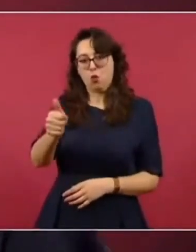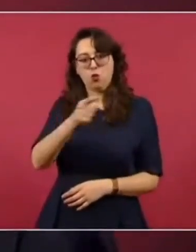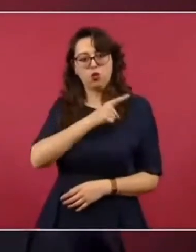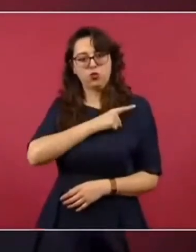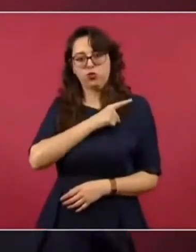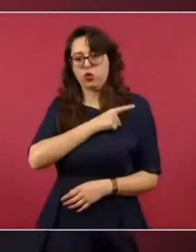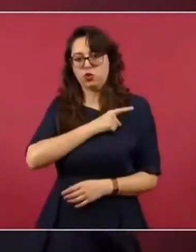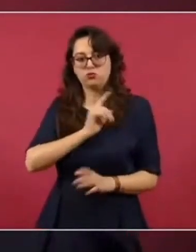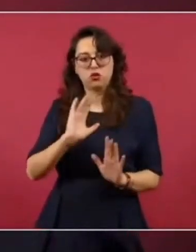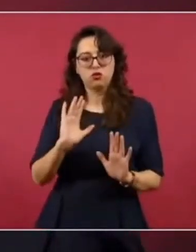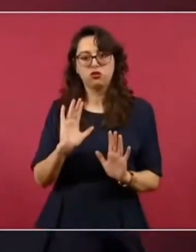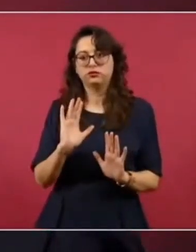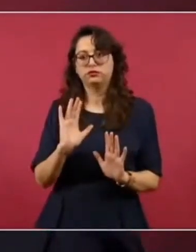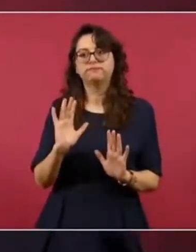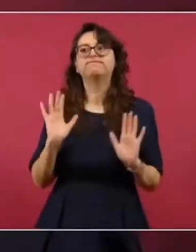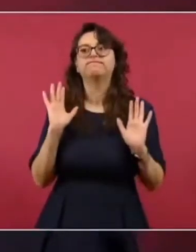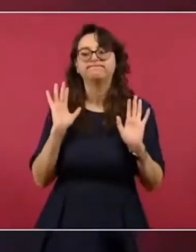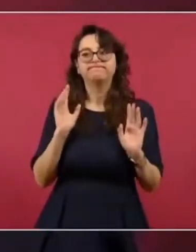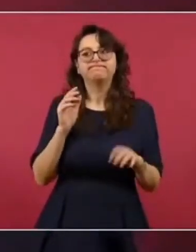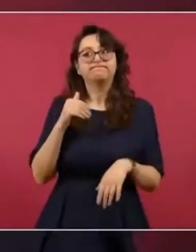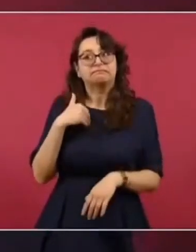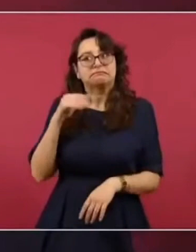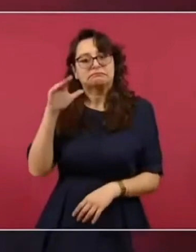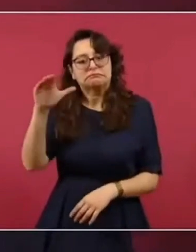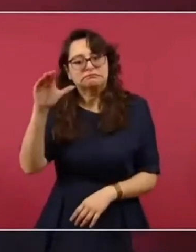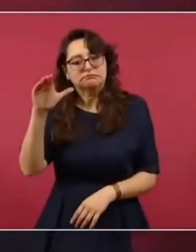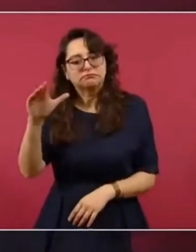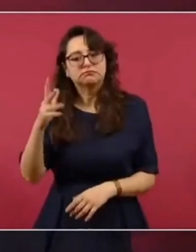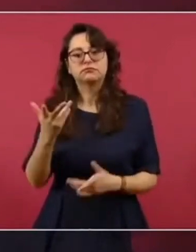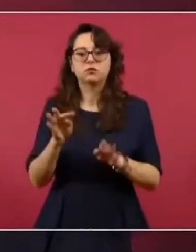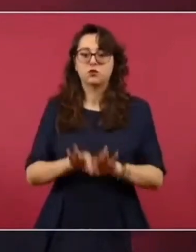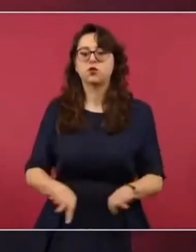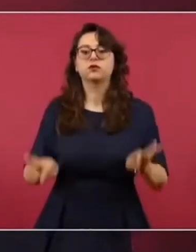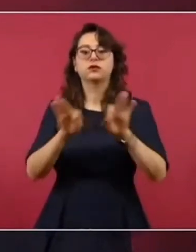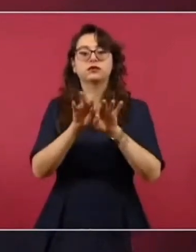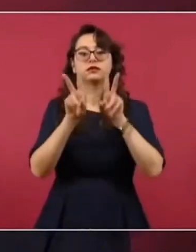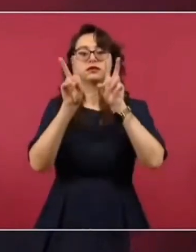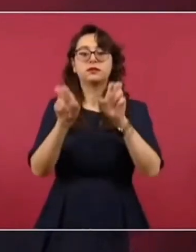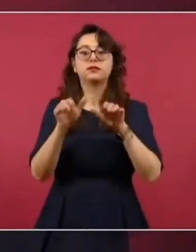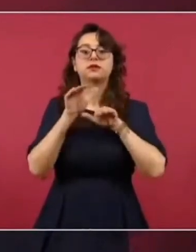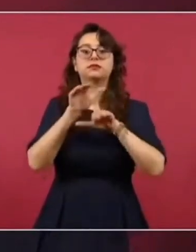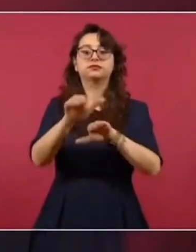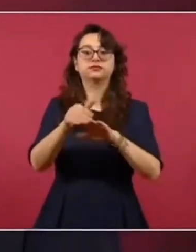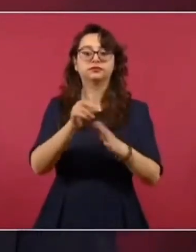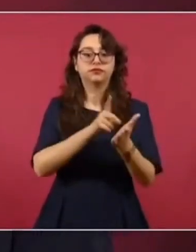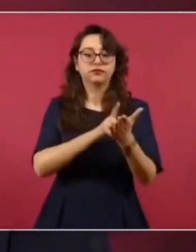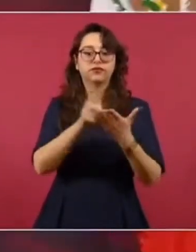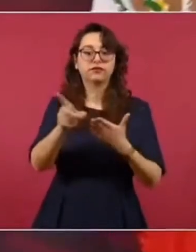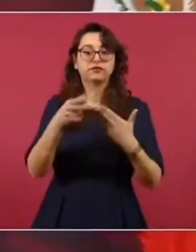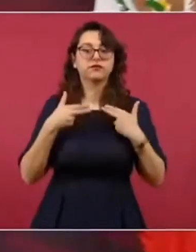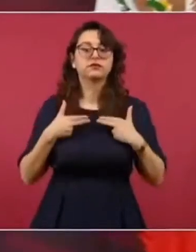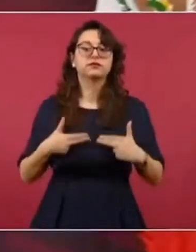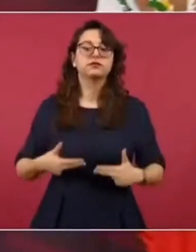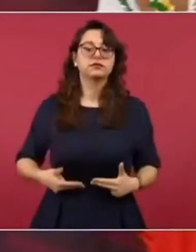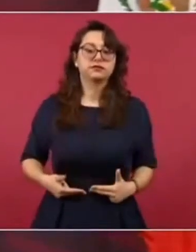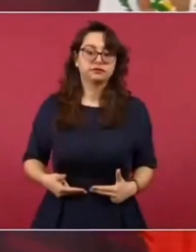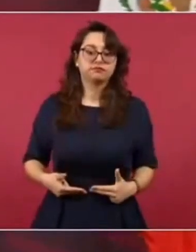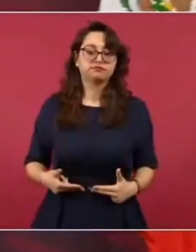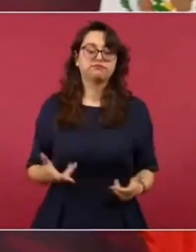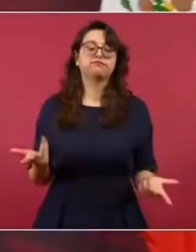algo muy importante que tiene que ver con derechos humanos y que tiene que ser